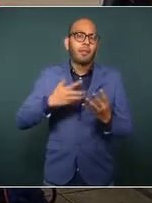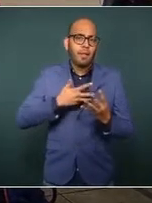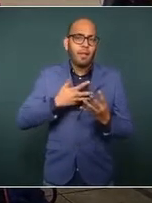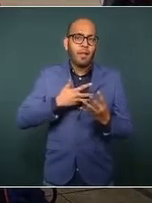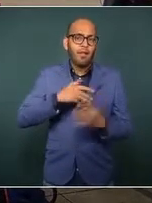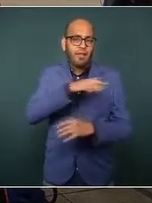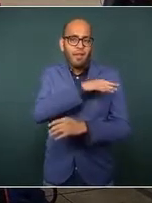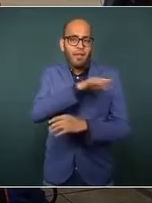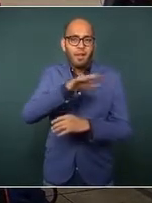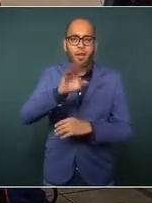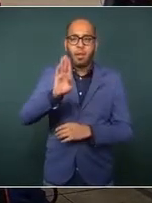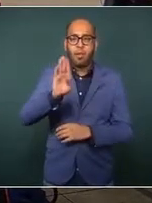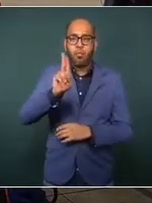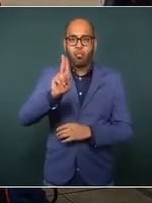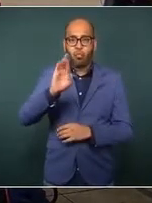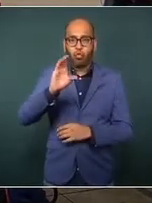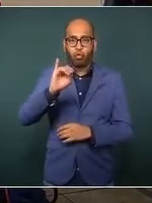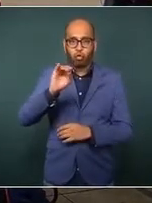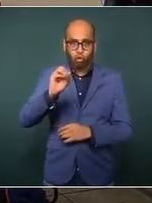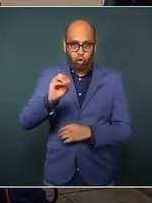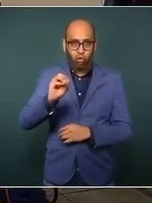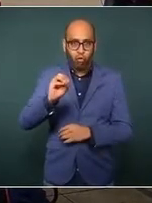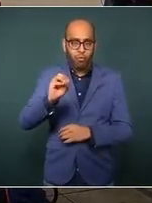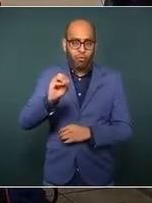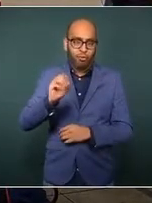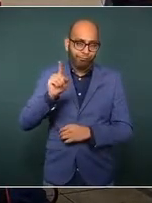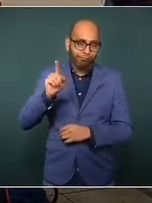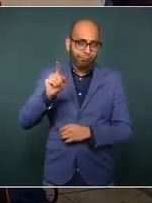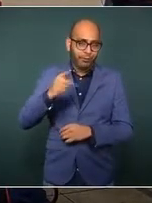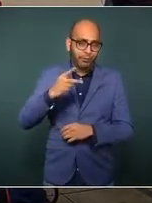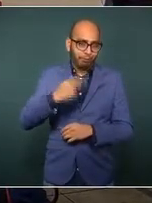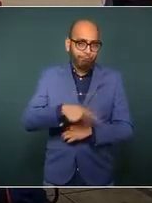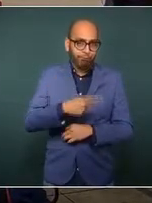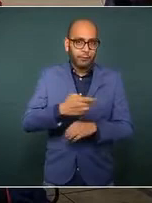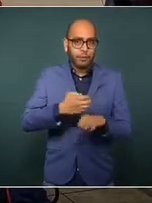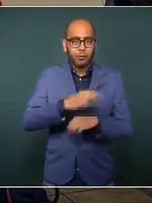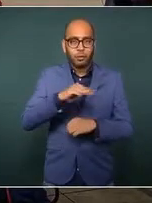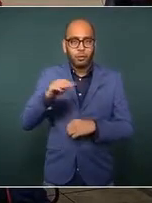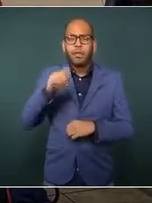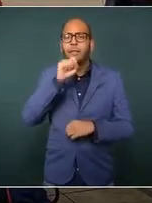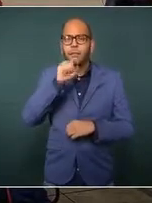el general Bucio, el señor presidente municipal de Morelia, Raúl Morón.